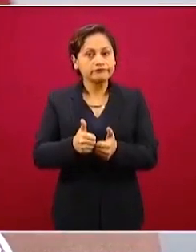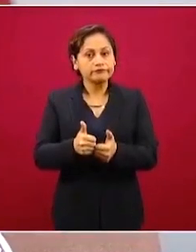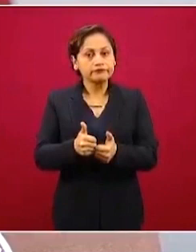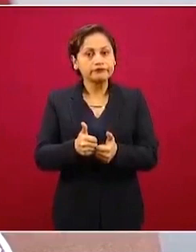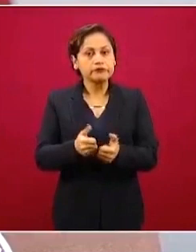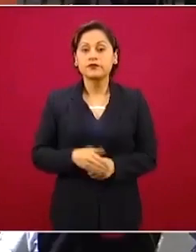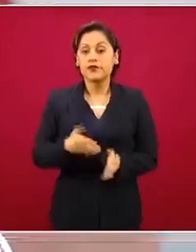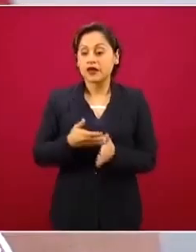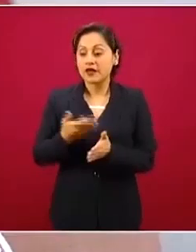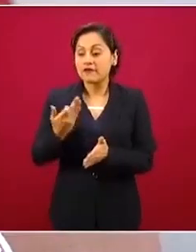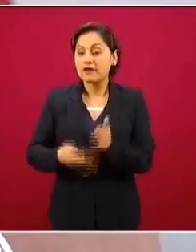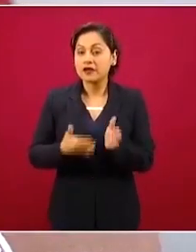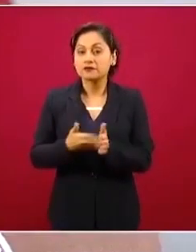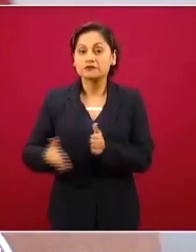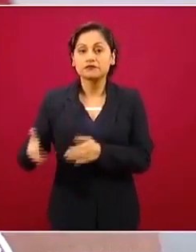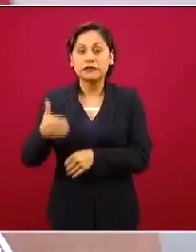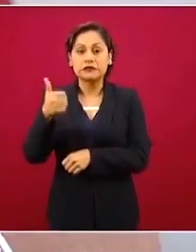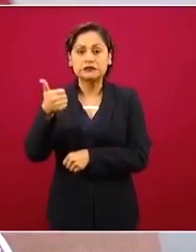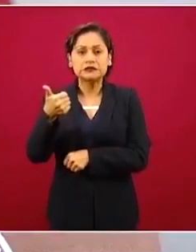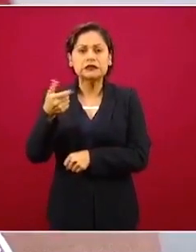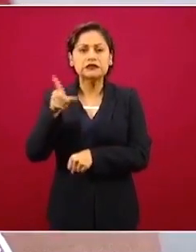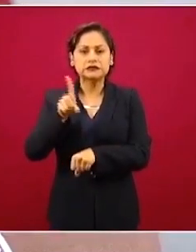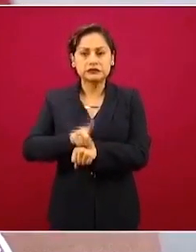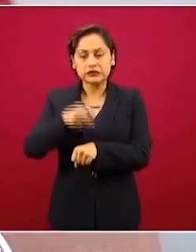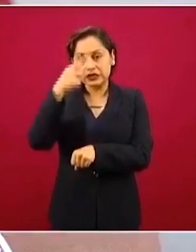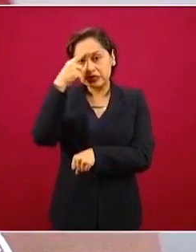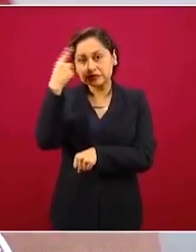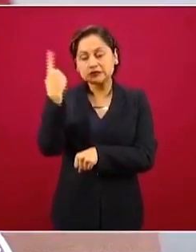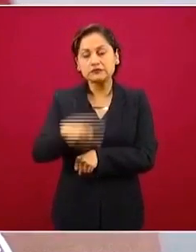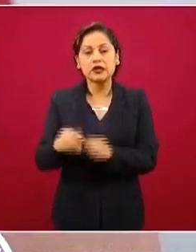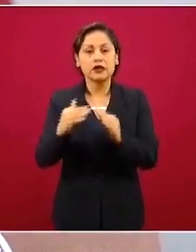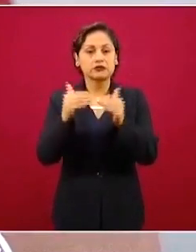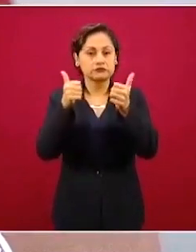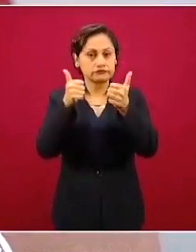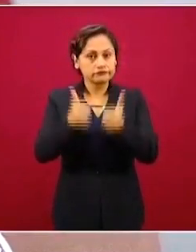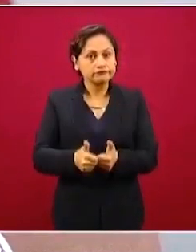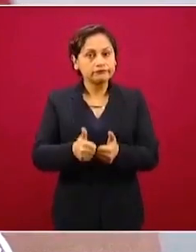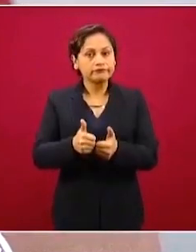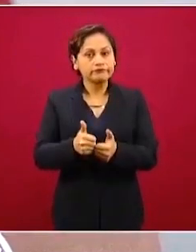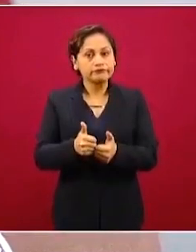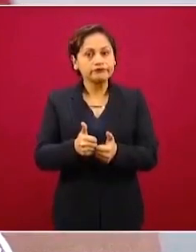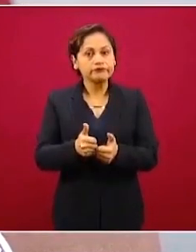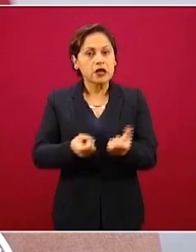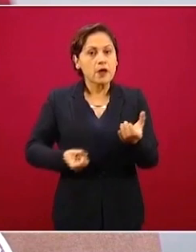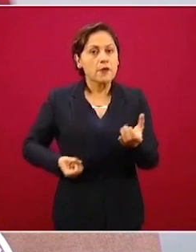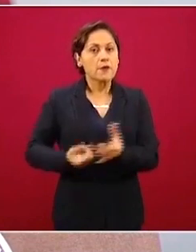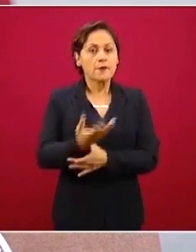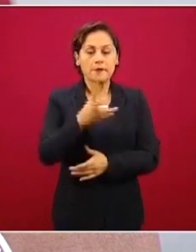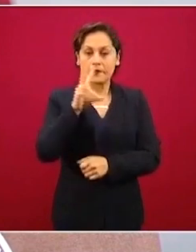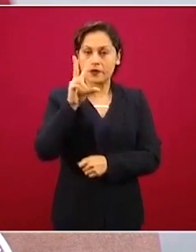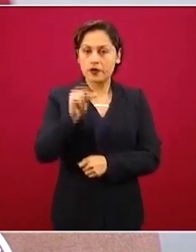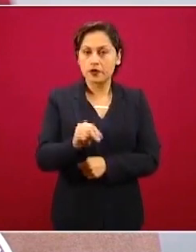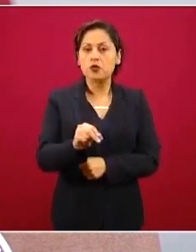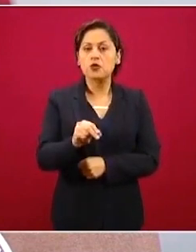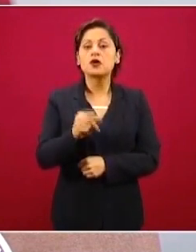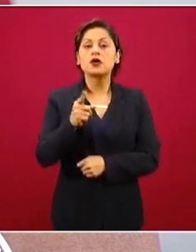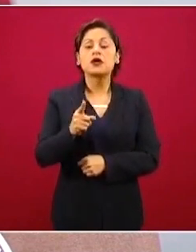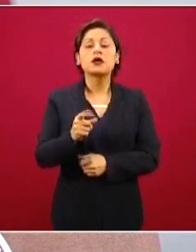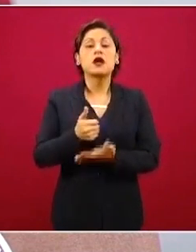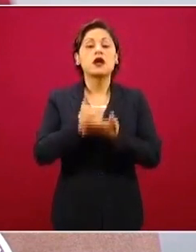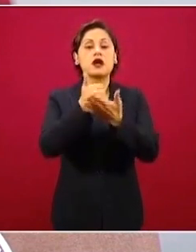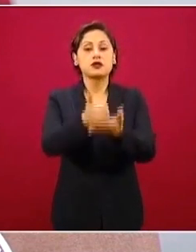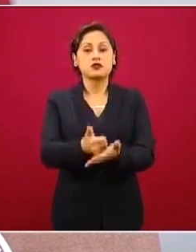reducción de la velocidad de los contagios. La siguiente, en la esfera internacional, 5 millones